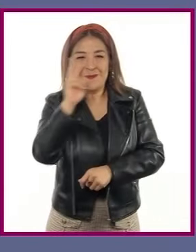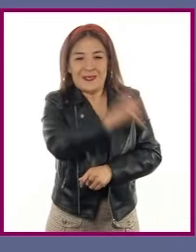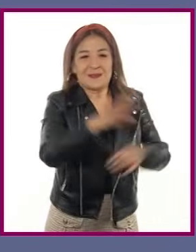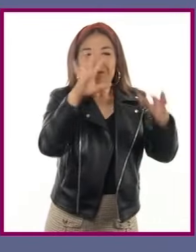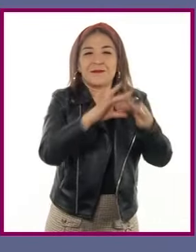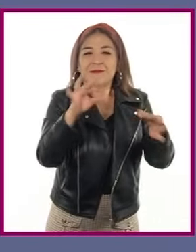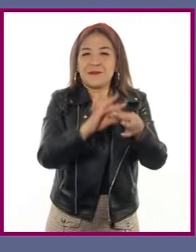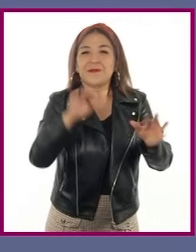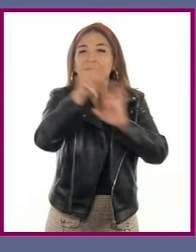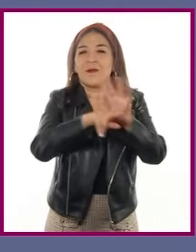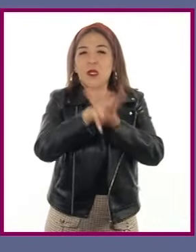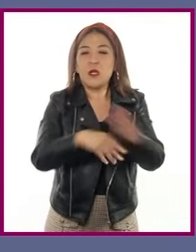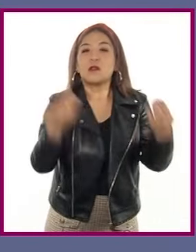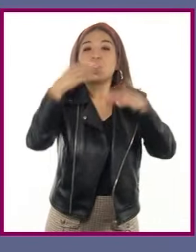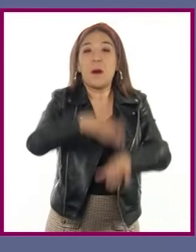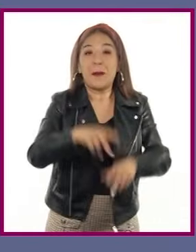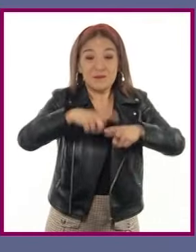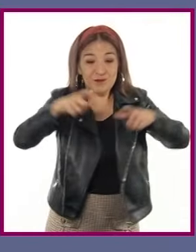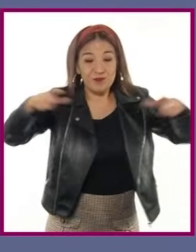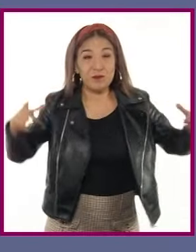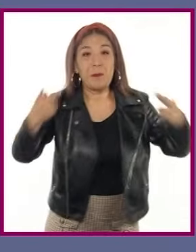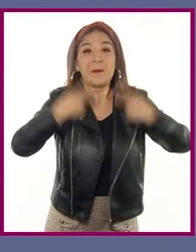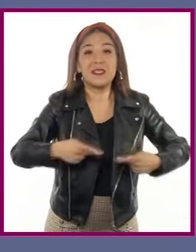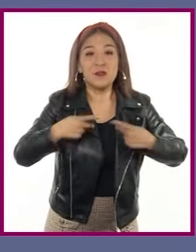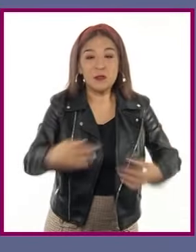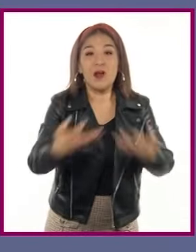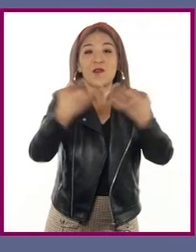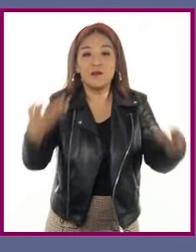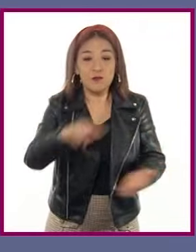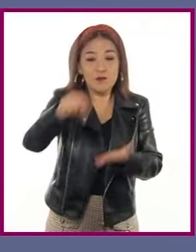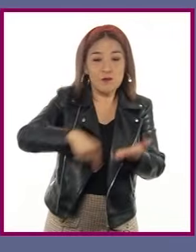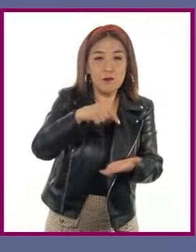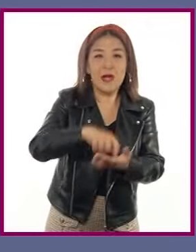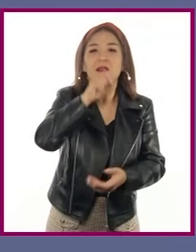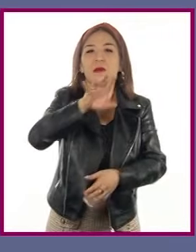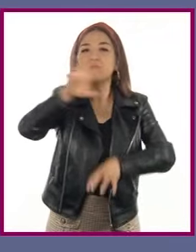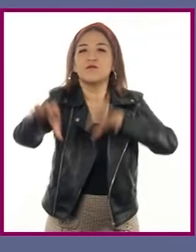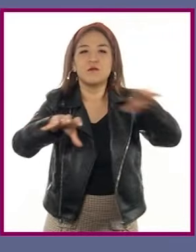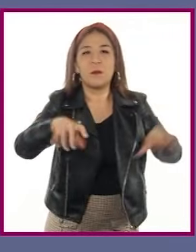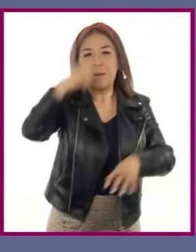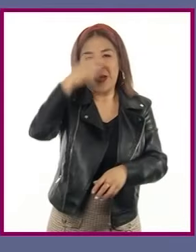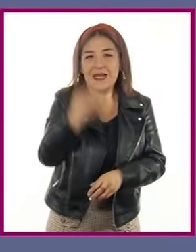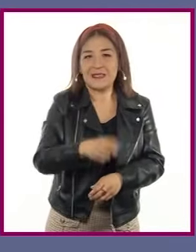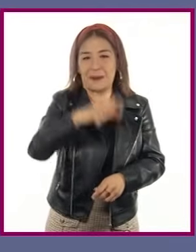cápsula sobre el crecimiento, la estructura y la distribución poblacional de nuestro país.